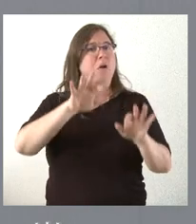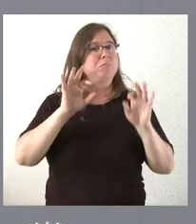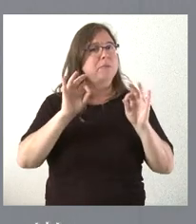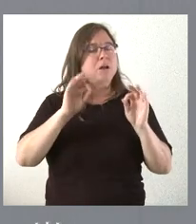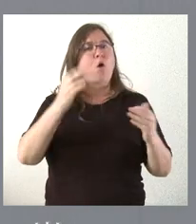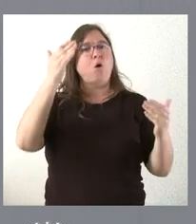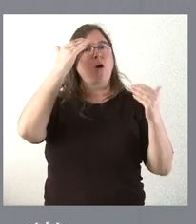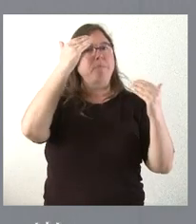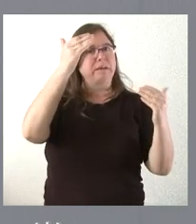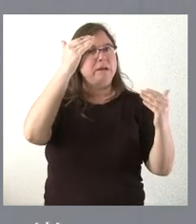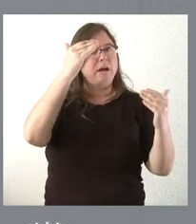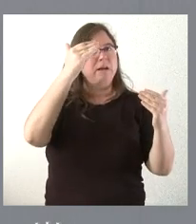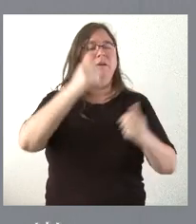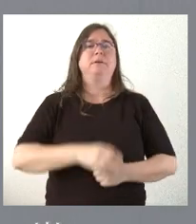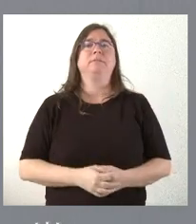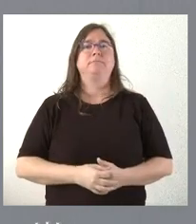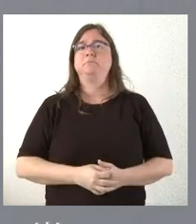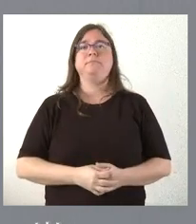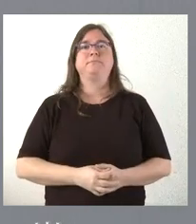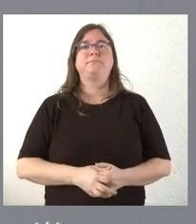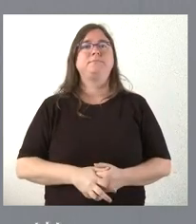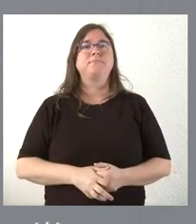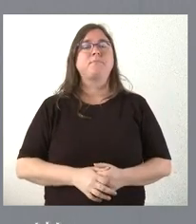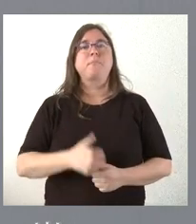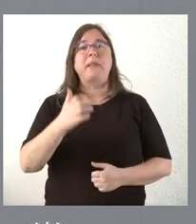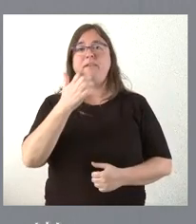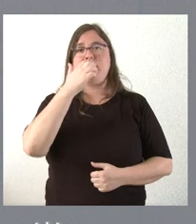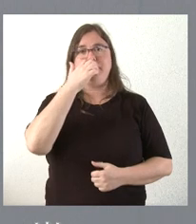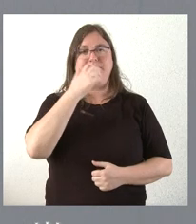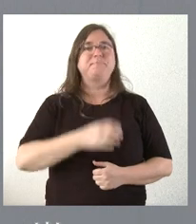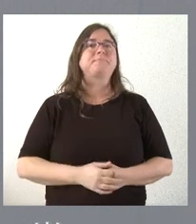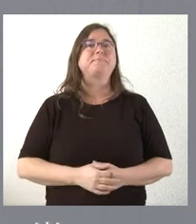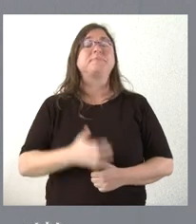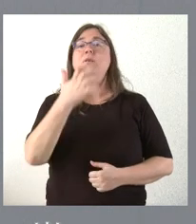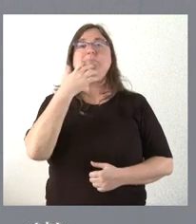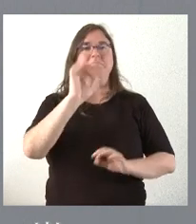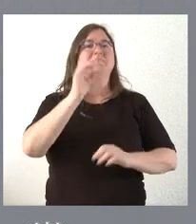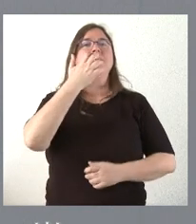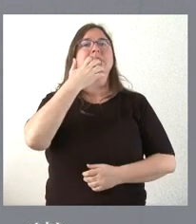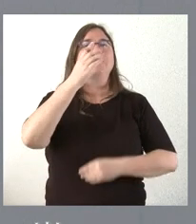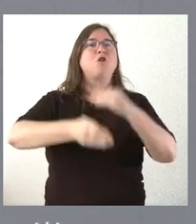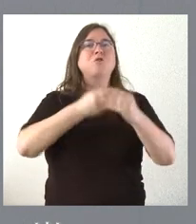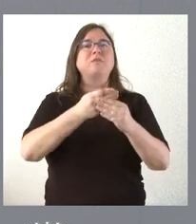mejores de los nuestros, como se ha hecho en otras ocasiones, y creemos que esta vía también es la mejor forma de